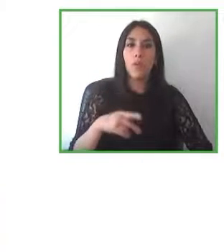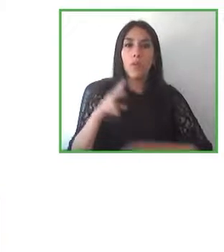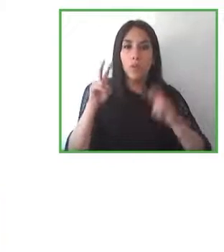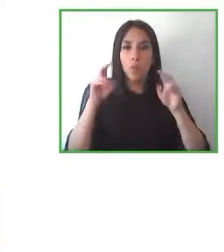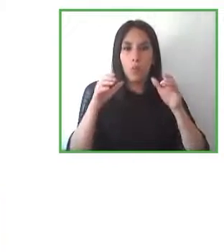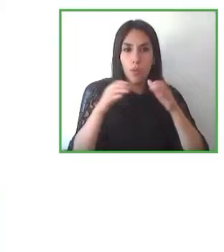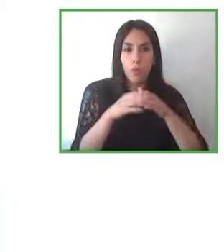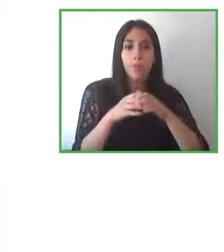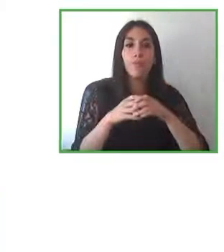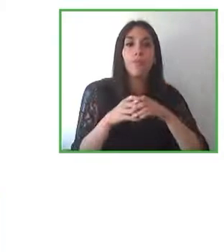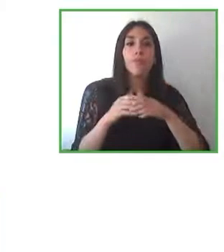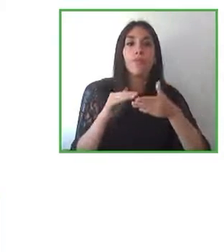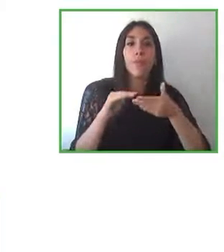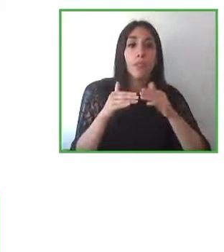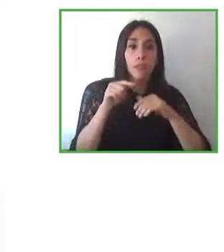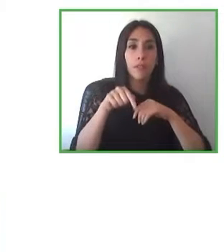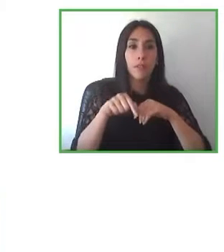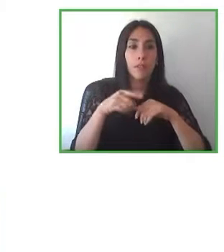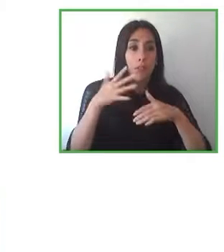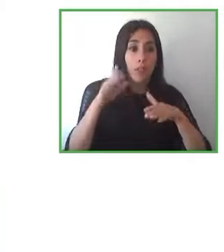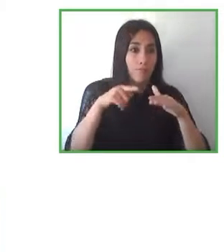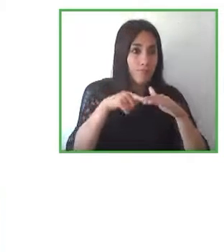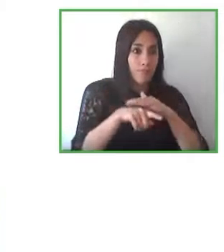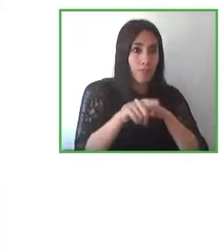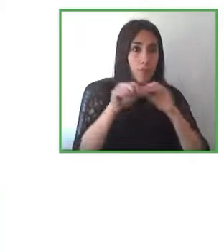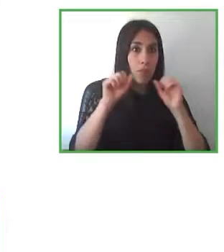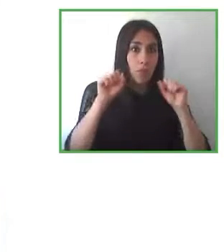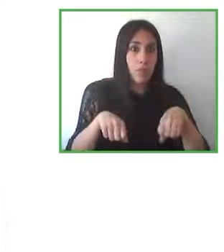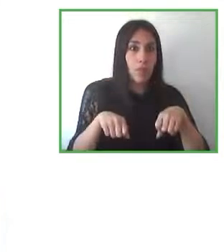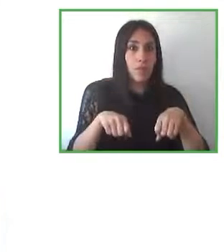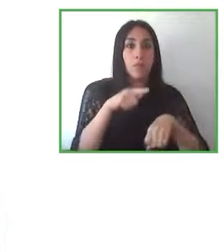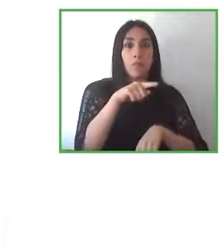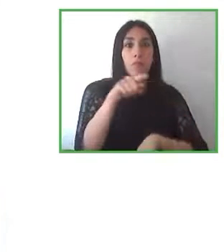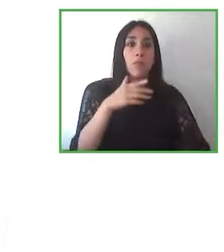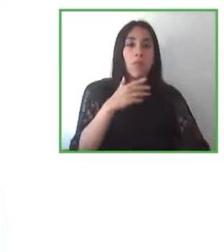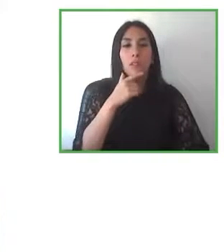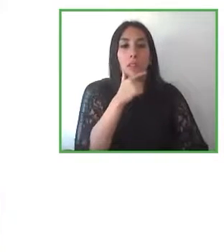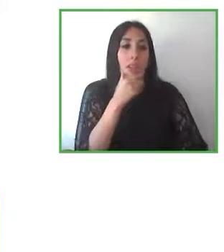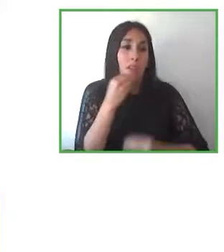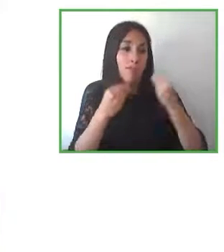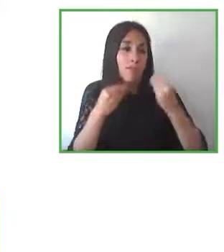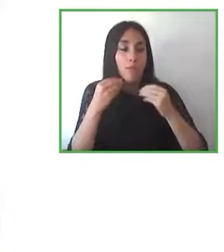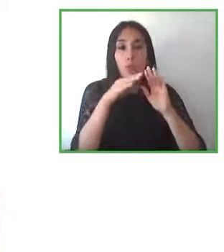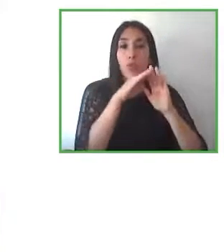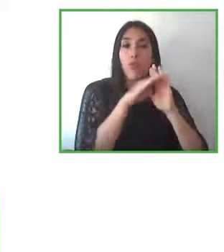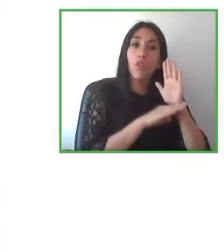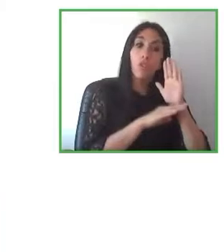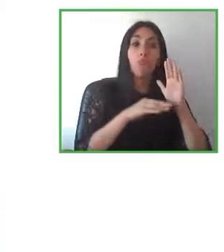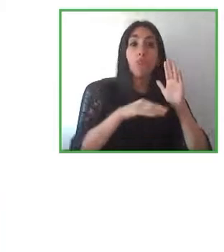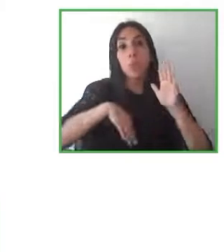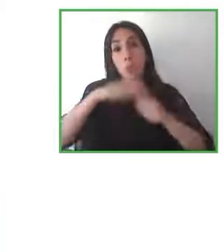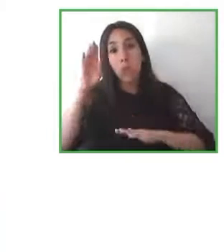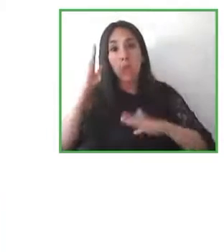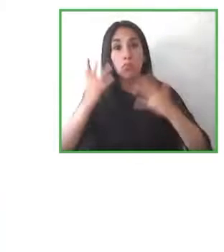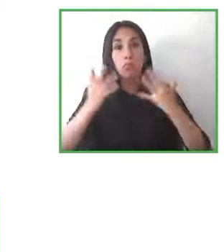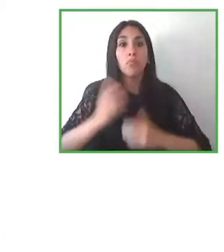tienen dudas desde lo más mínimo a lo más general bueno Gala